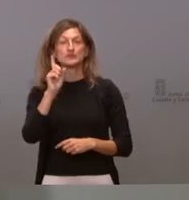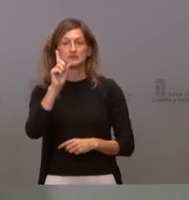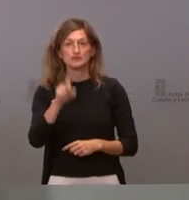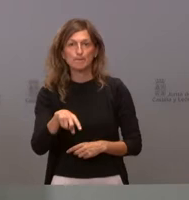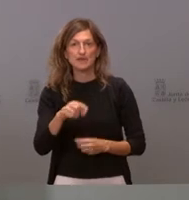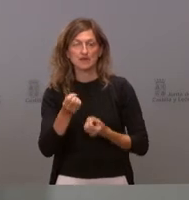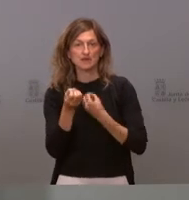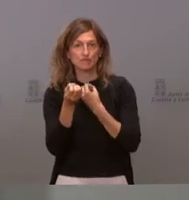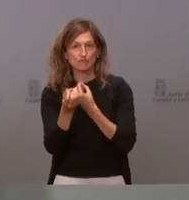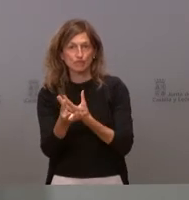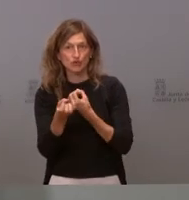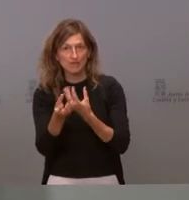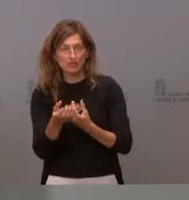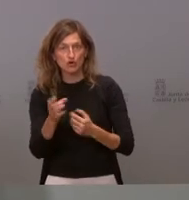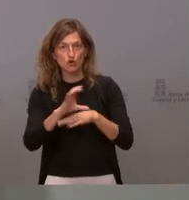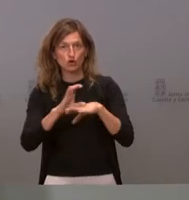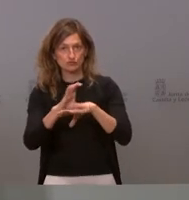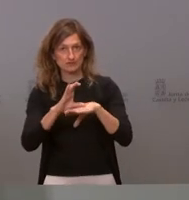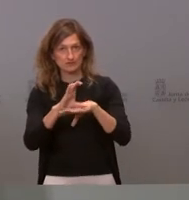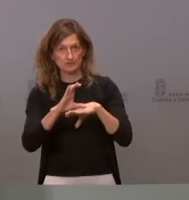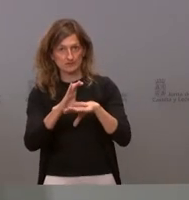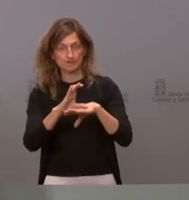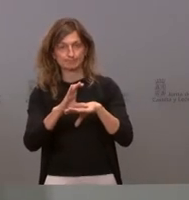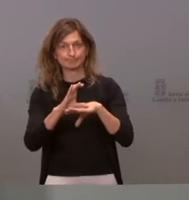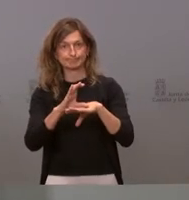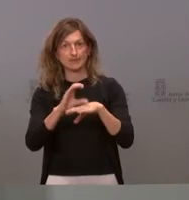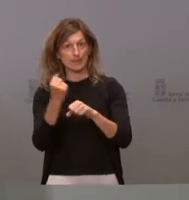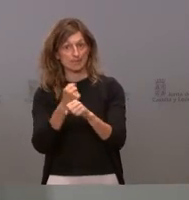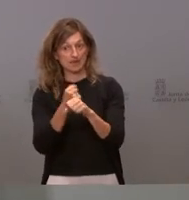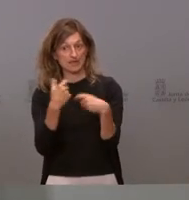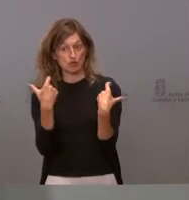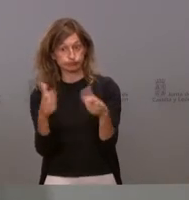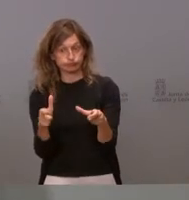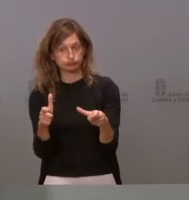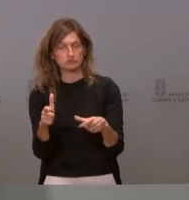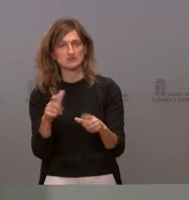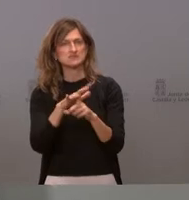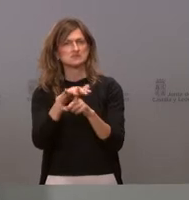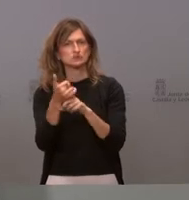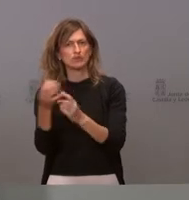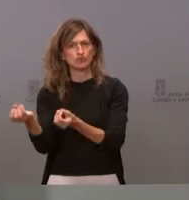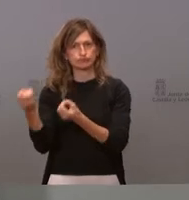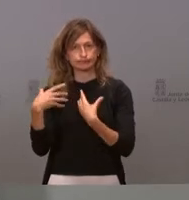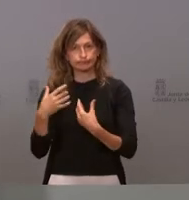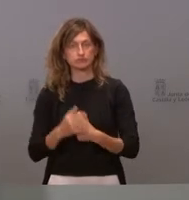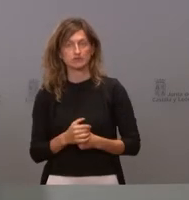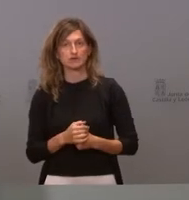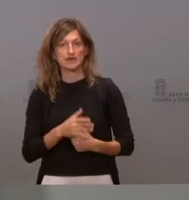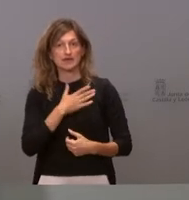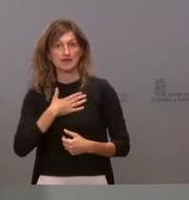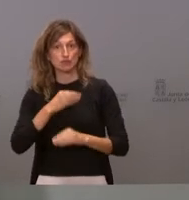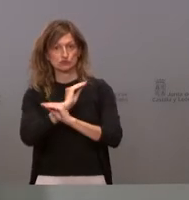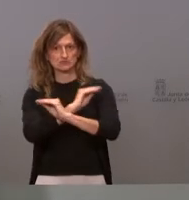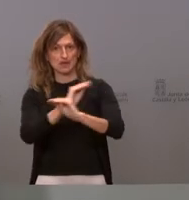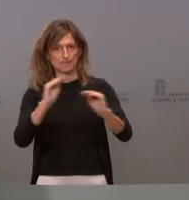informado por parte de la Consejería de Empleo y una situación sobre la que queremos llamar la